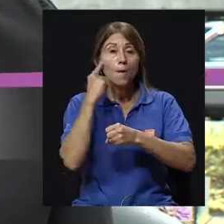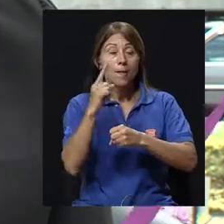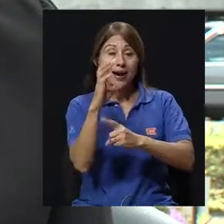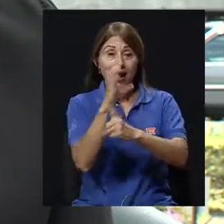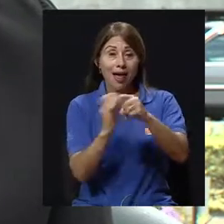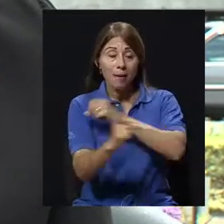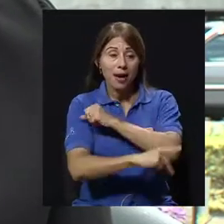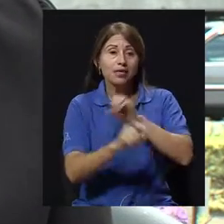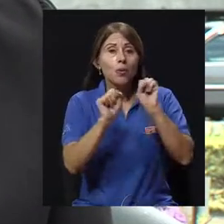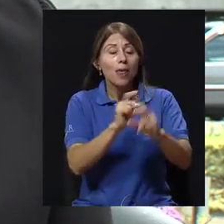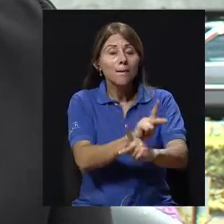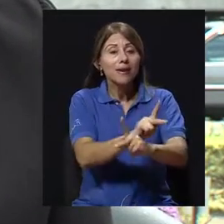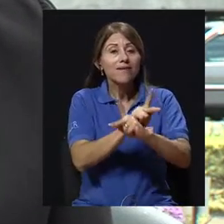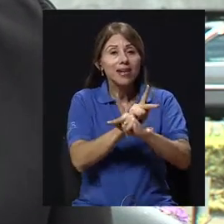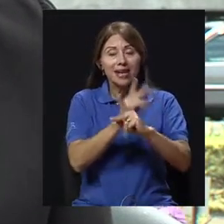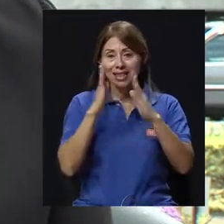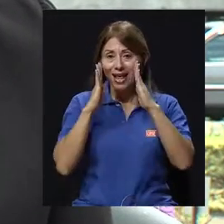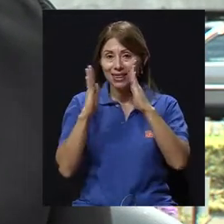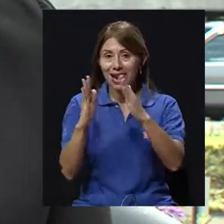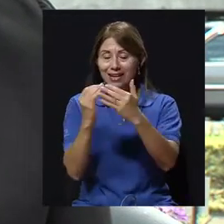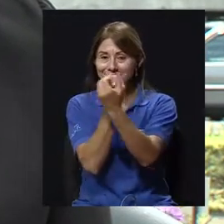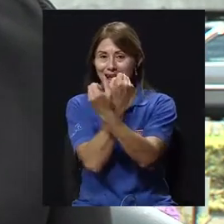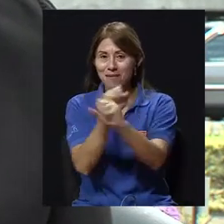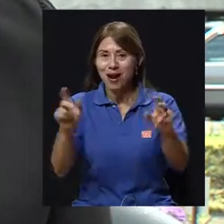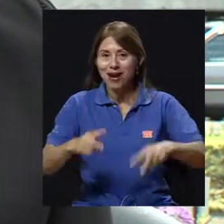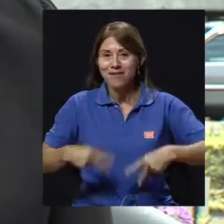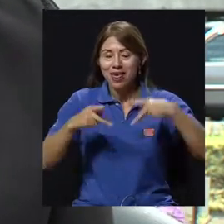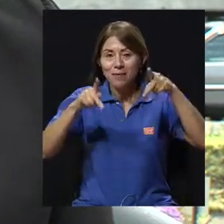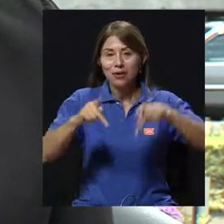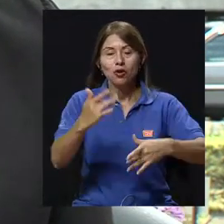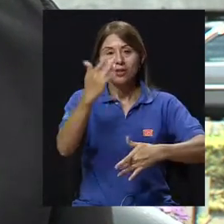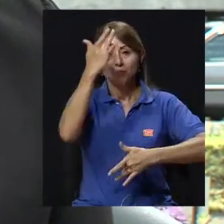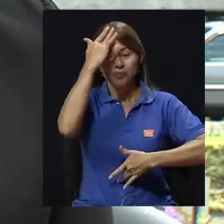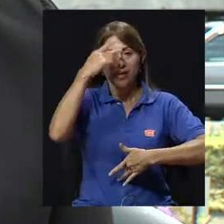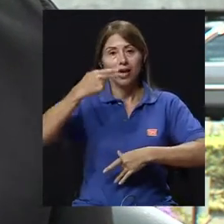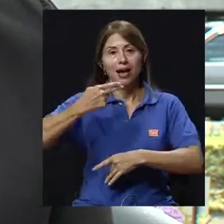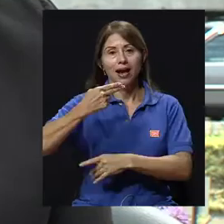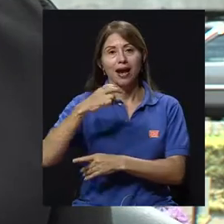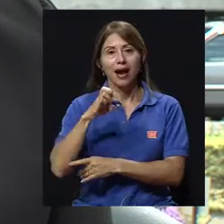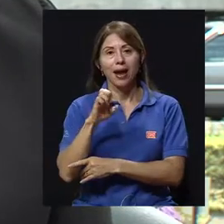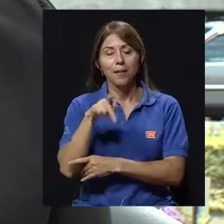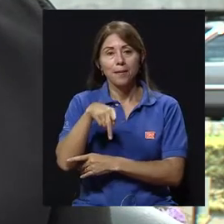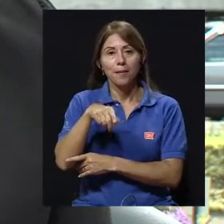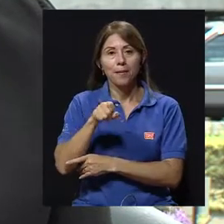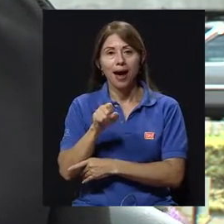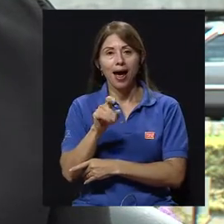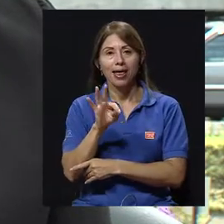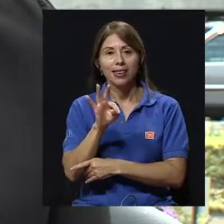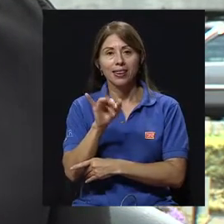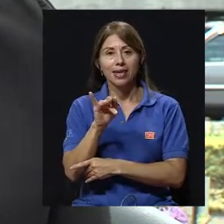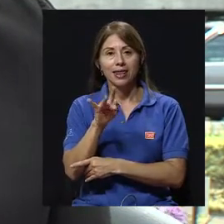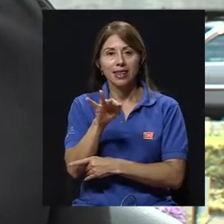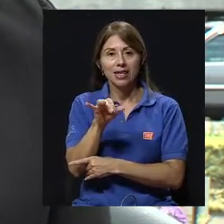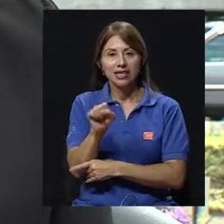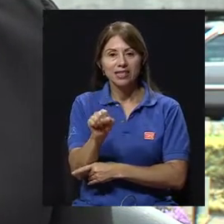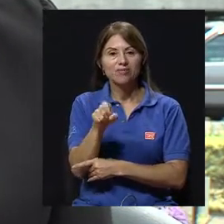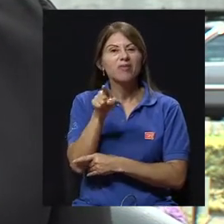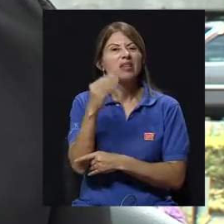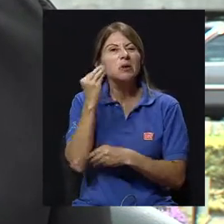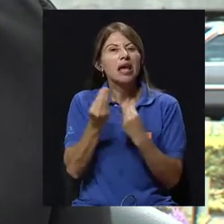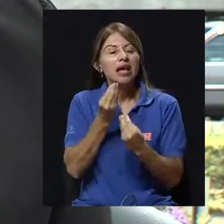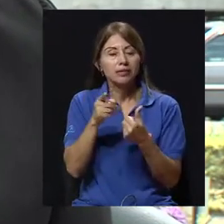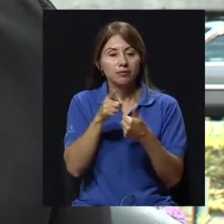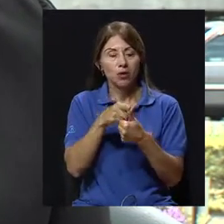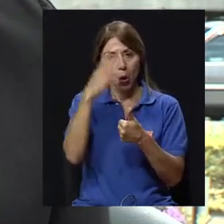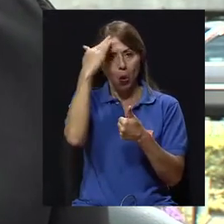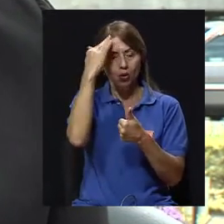tratar y salvar la vida de personas infectadas con hepatitis. Estas ideas tienen que ver con aumentar el conocimiento, prevenir